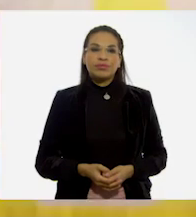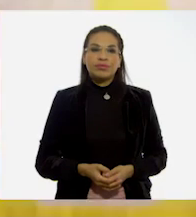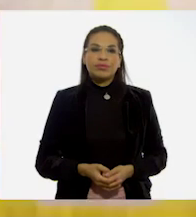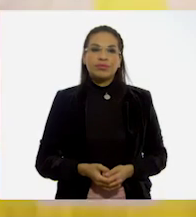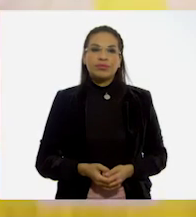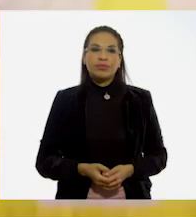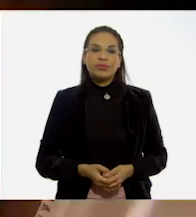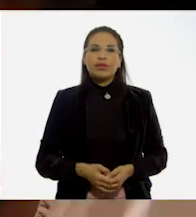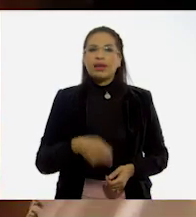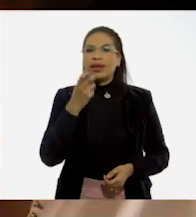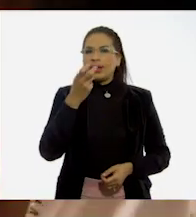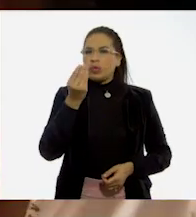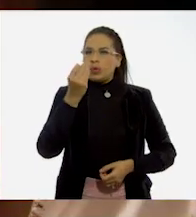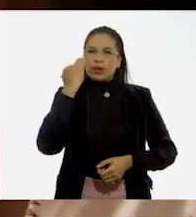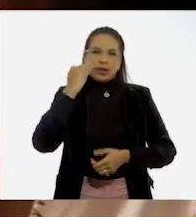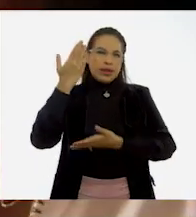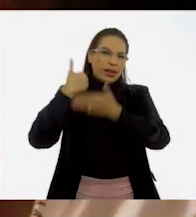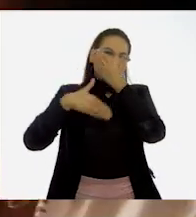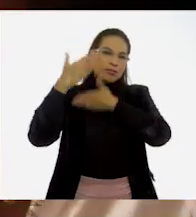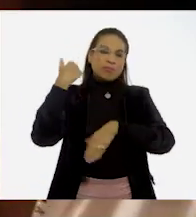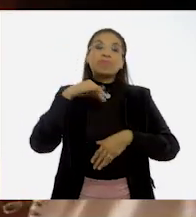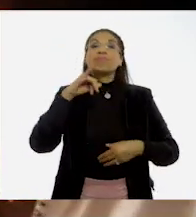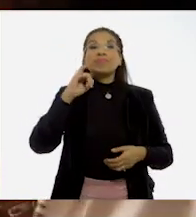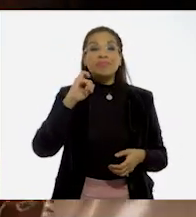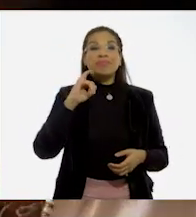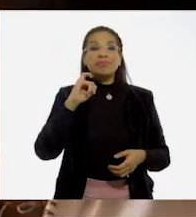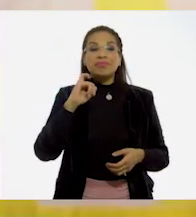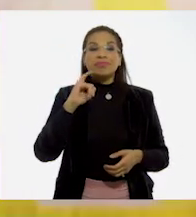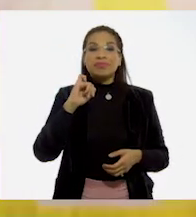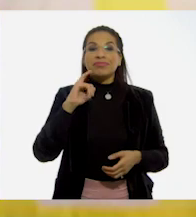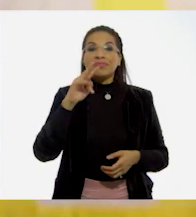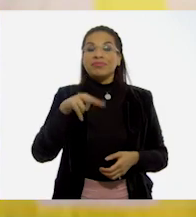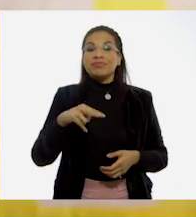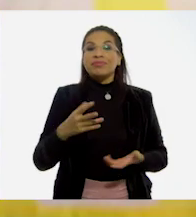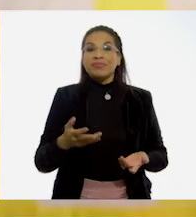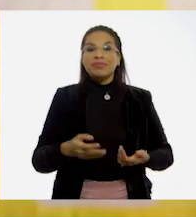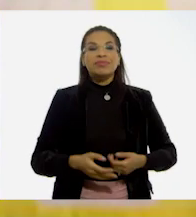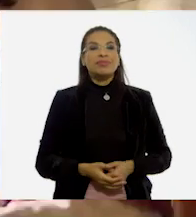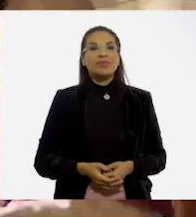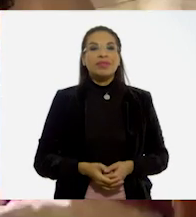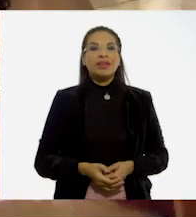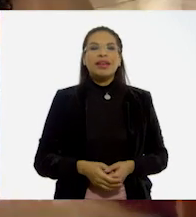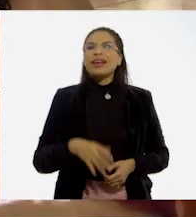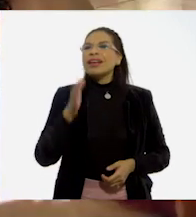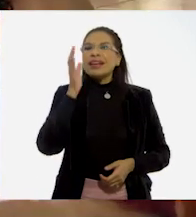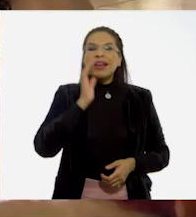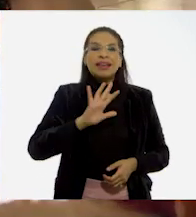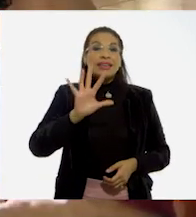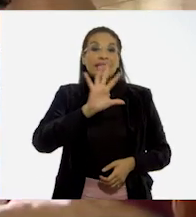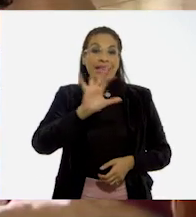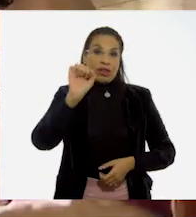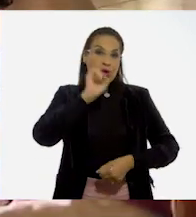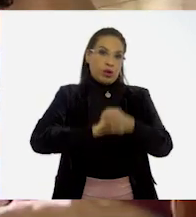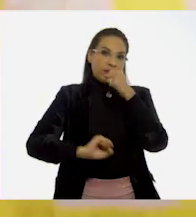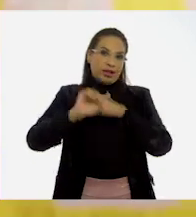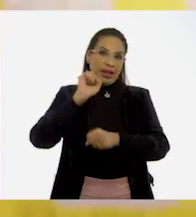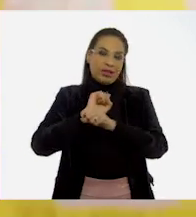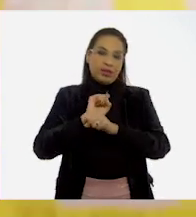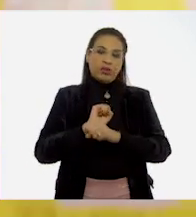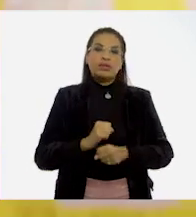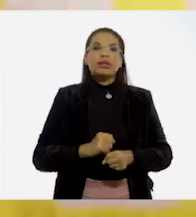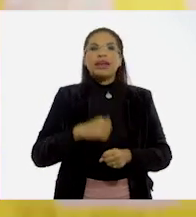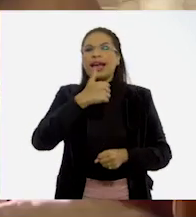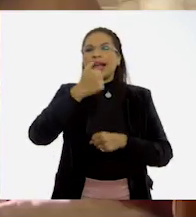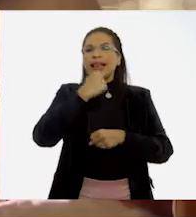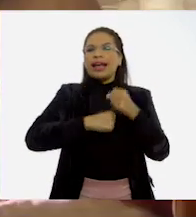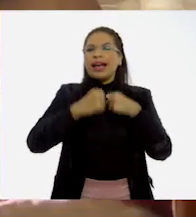¿Y eso hace mucho? Ajá. Sí. Casi 500 años. Cada